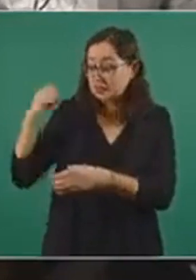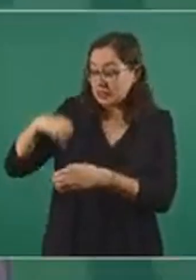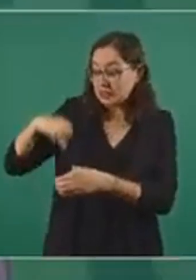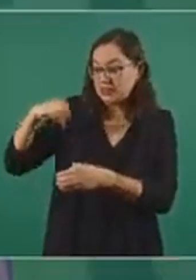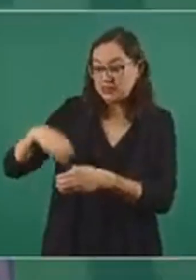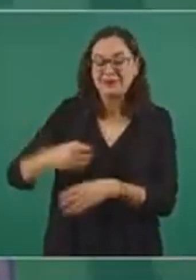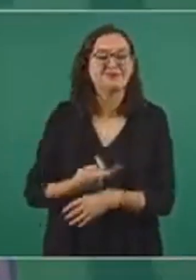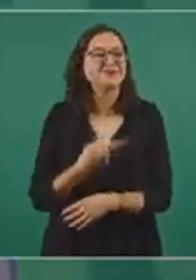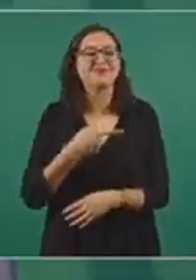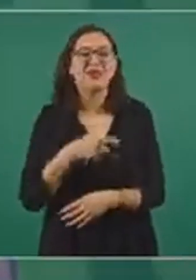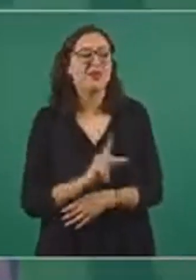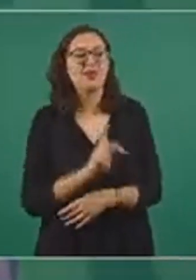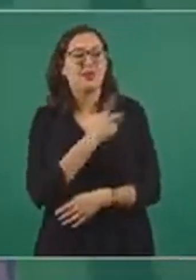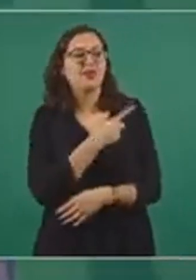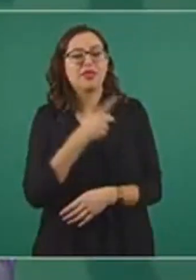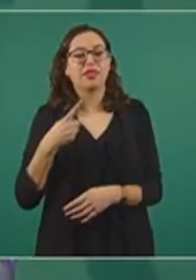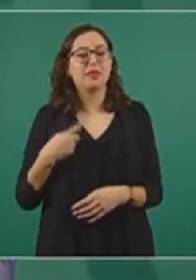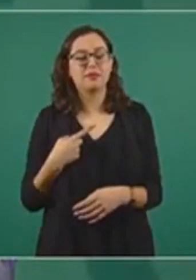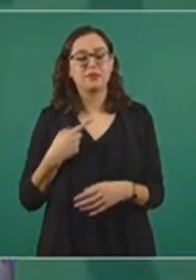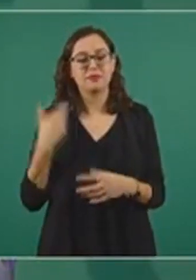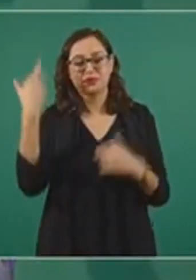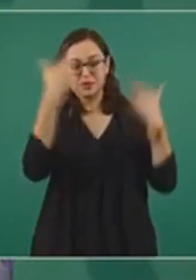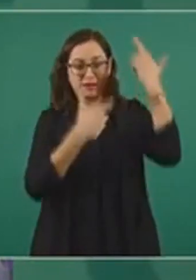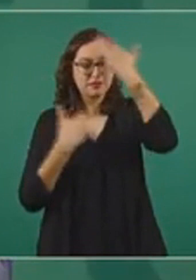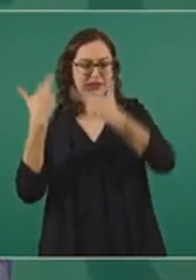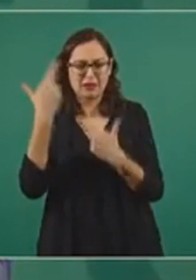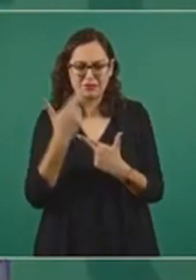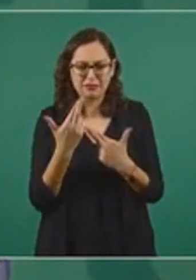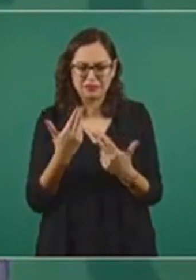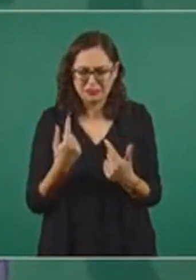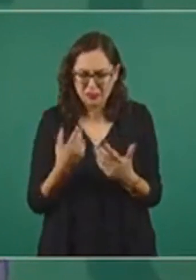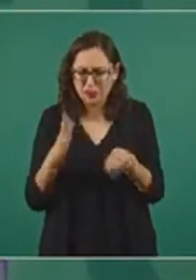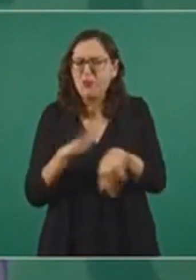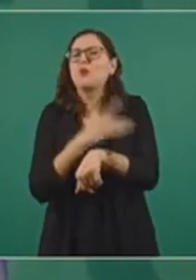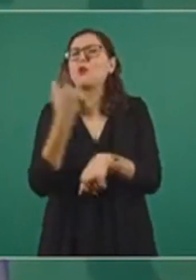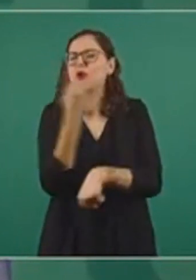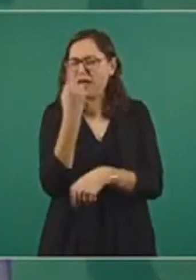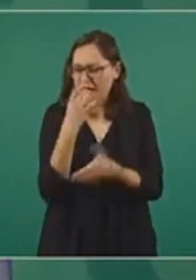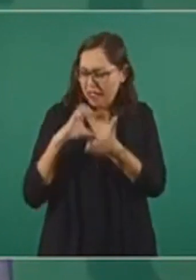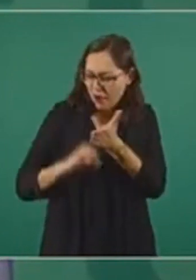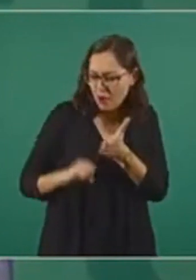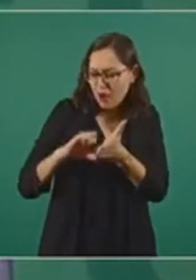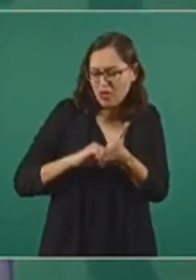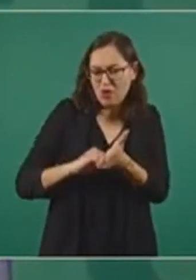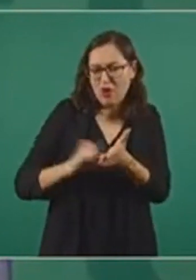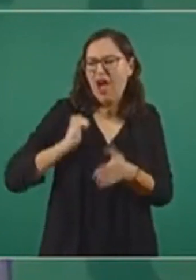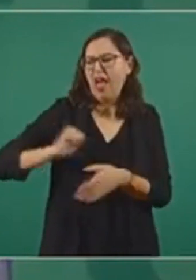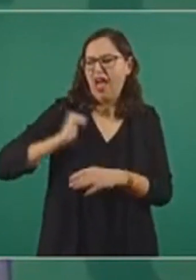ver en qué condiciones fueron esos acuerdos que se tomaron en ese tiempo.